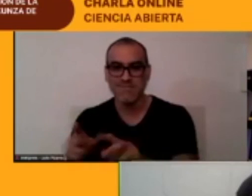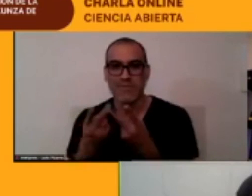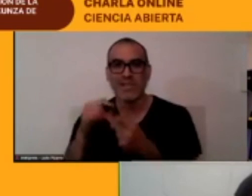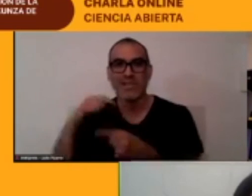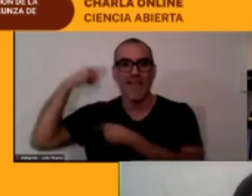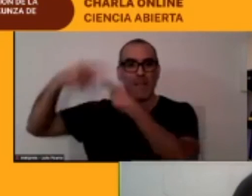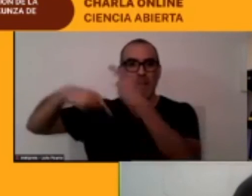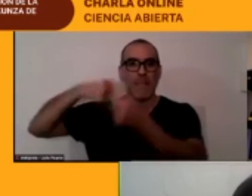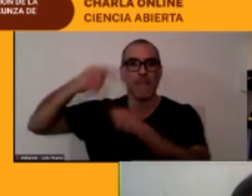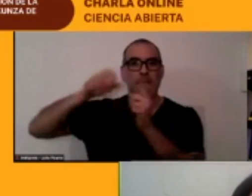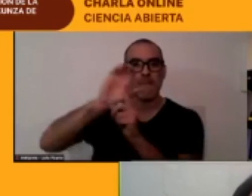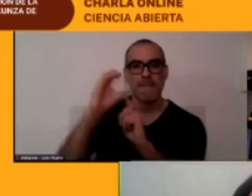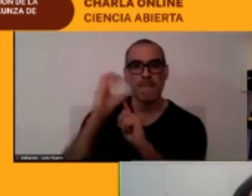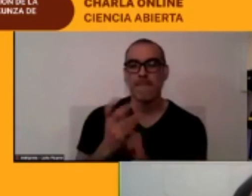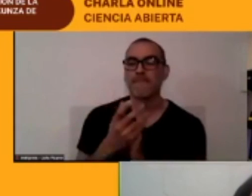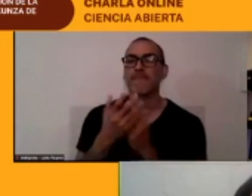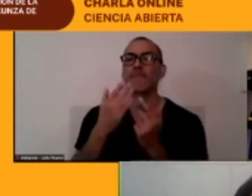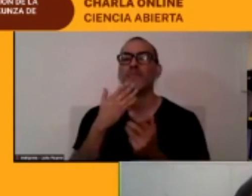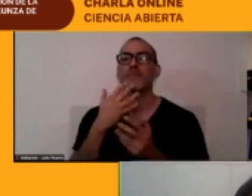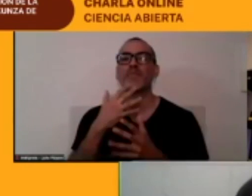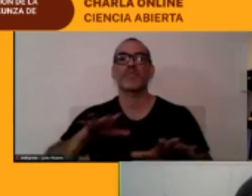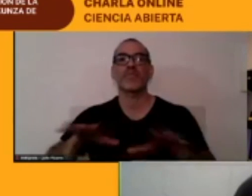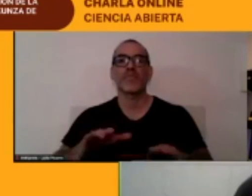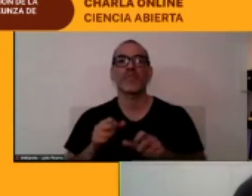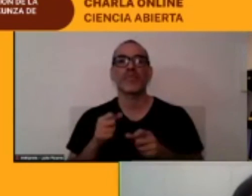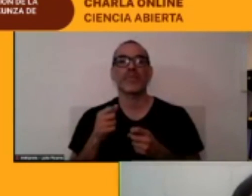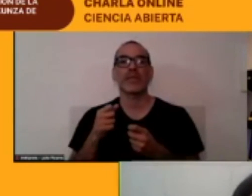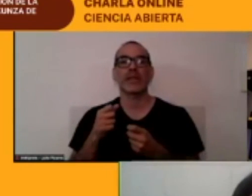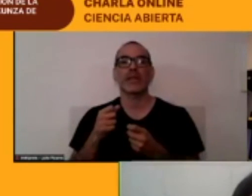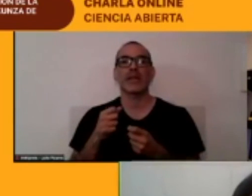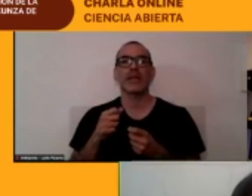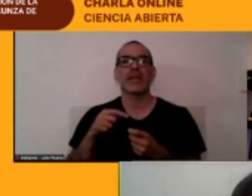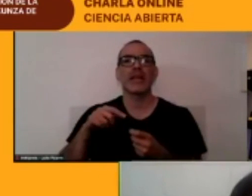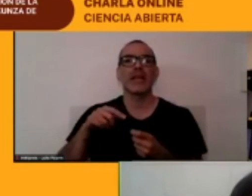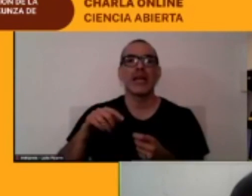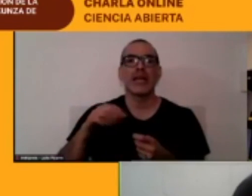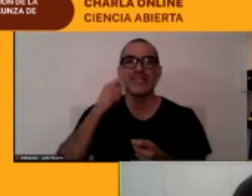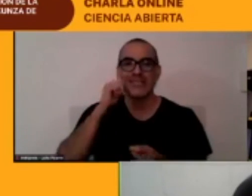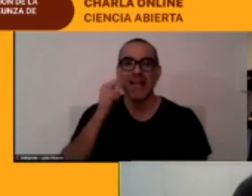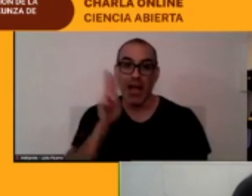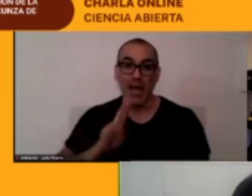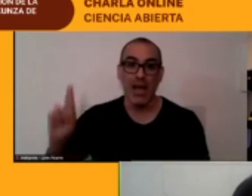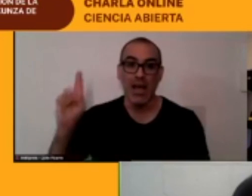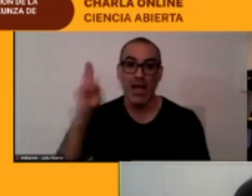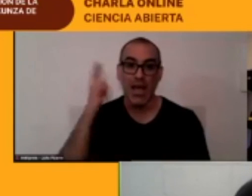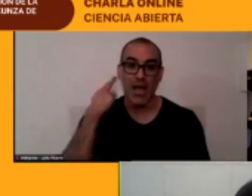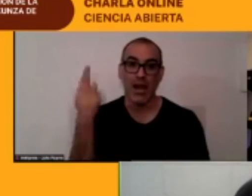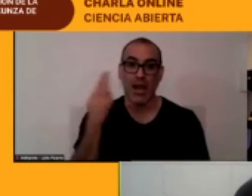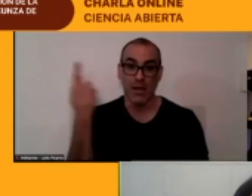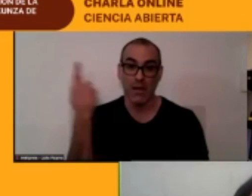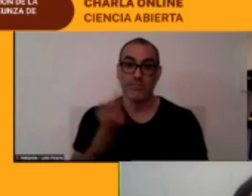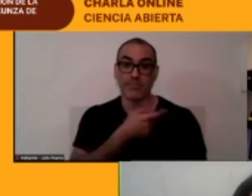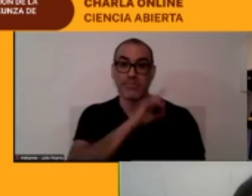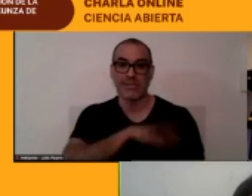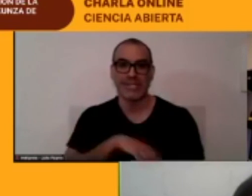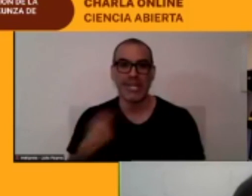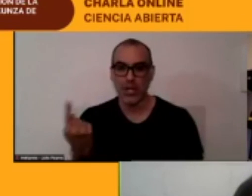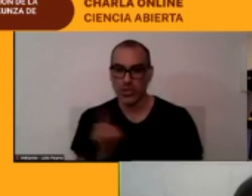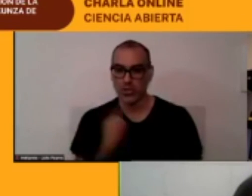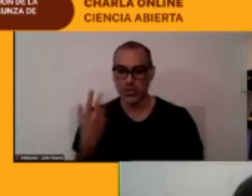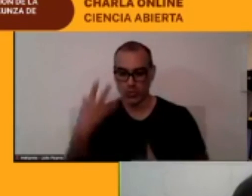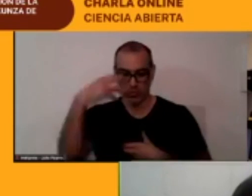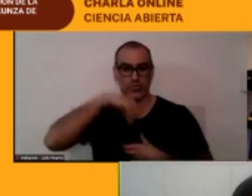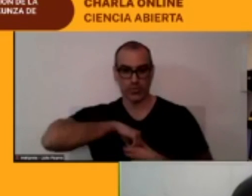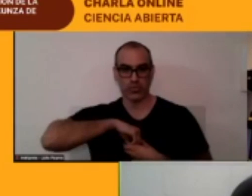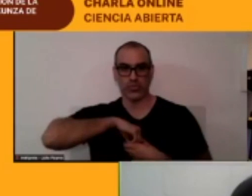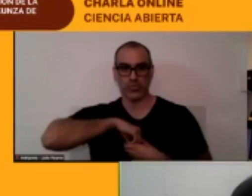inmaterial de lo que sería la República de Chile de lo que somos nosotros esto es parte de la identidad